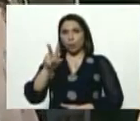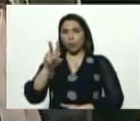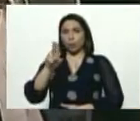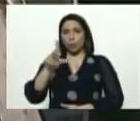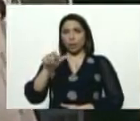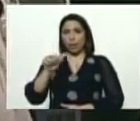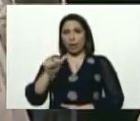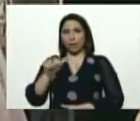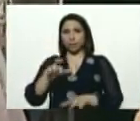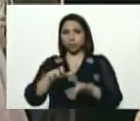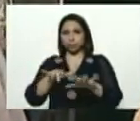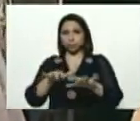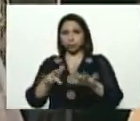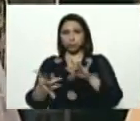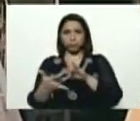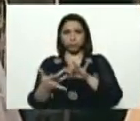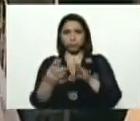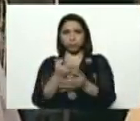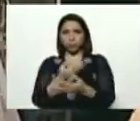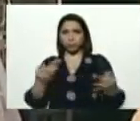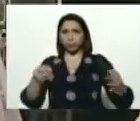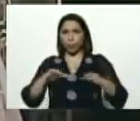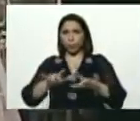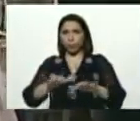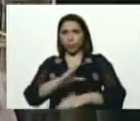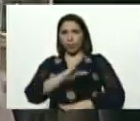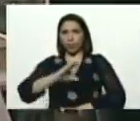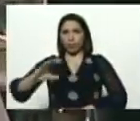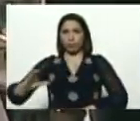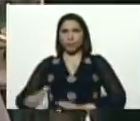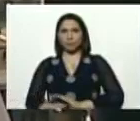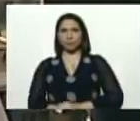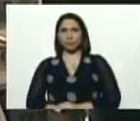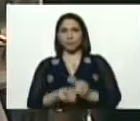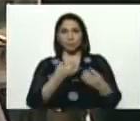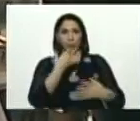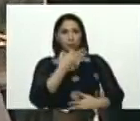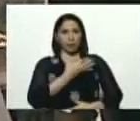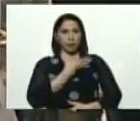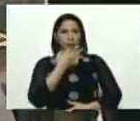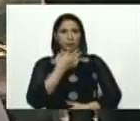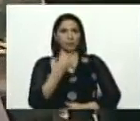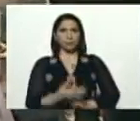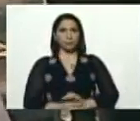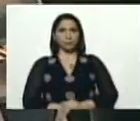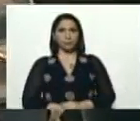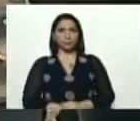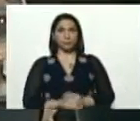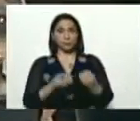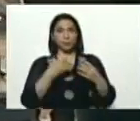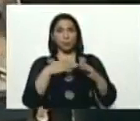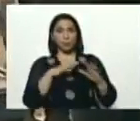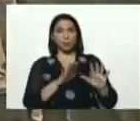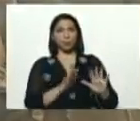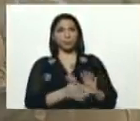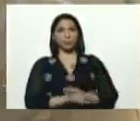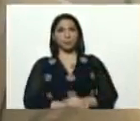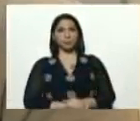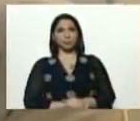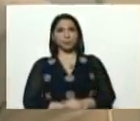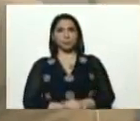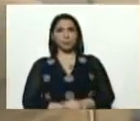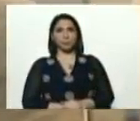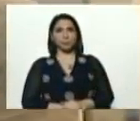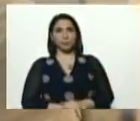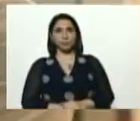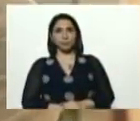computadora canaima. Bueno, adelante, por favor. Bueno, buenas tardes. Buenas tardes. Bueno, en